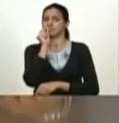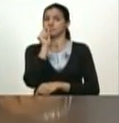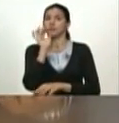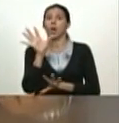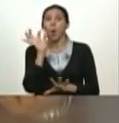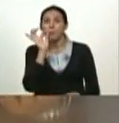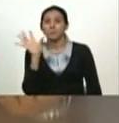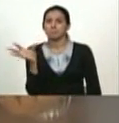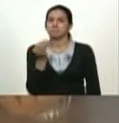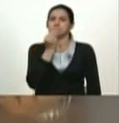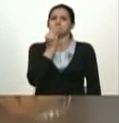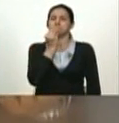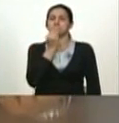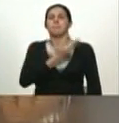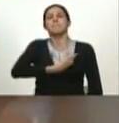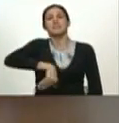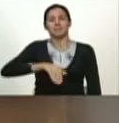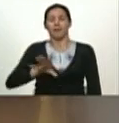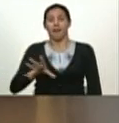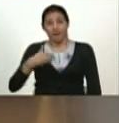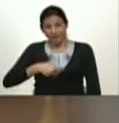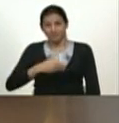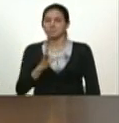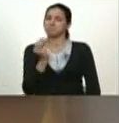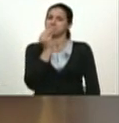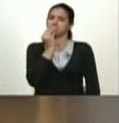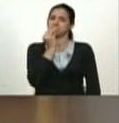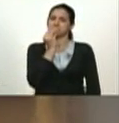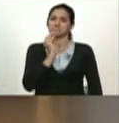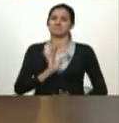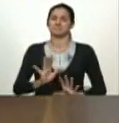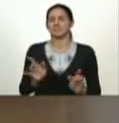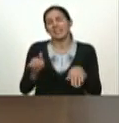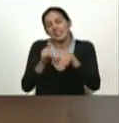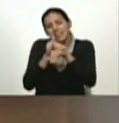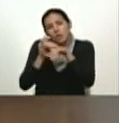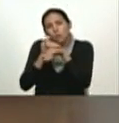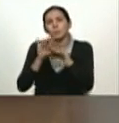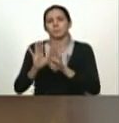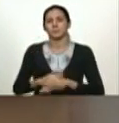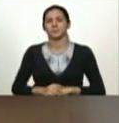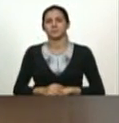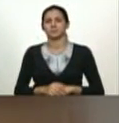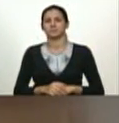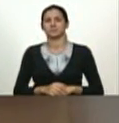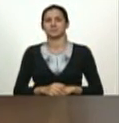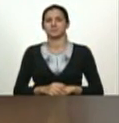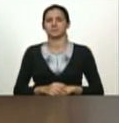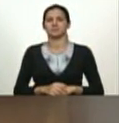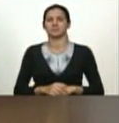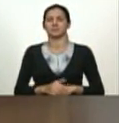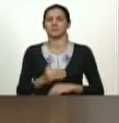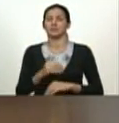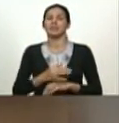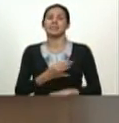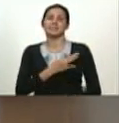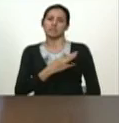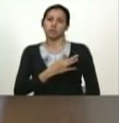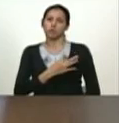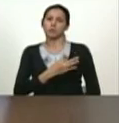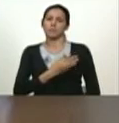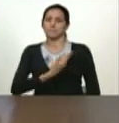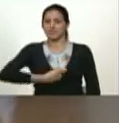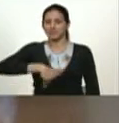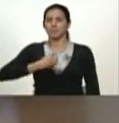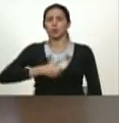públicamente es un comentario picante pido perdón por el comentario picante señor Macri por favor recupérese